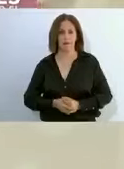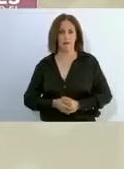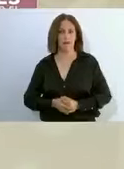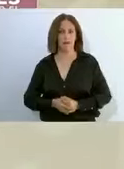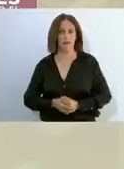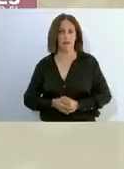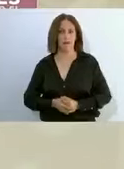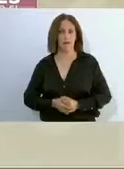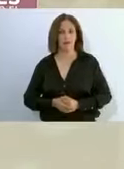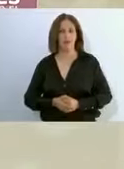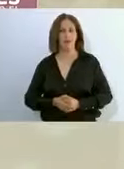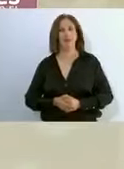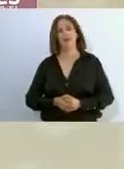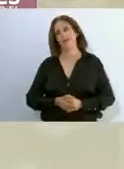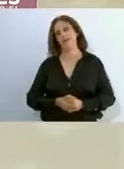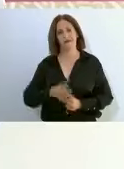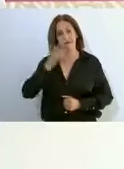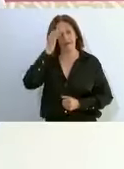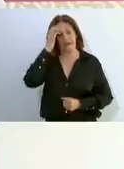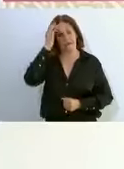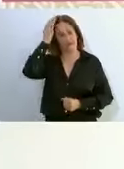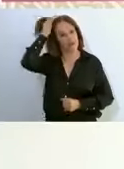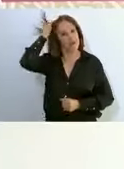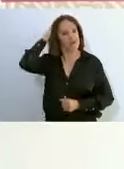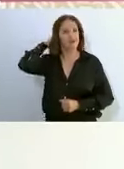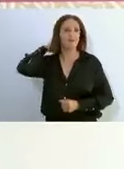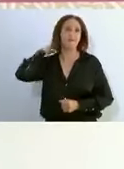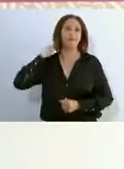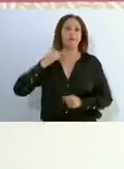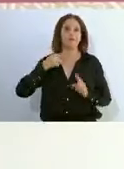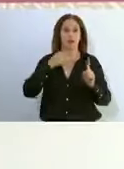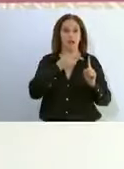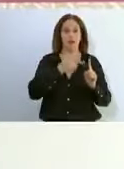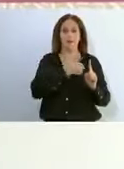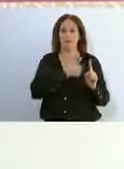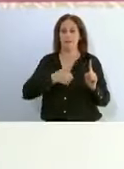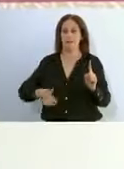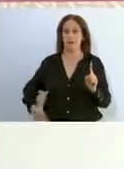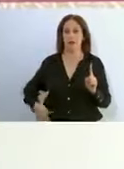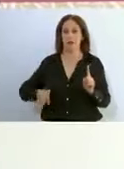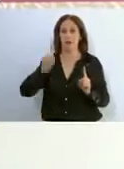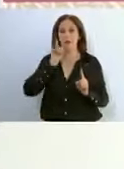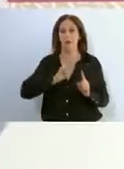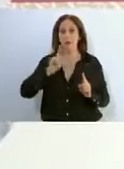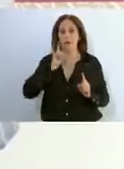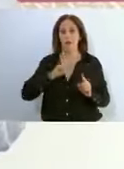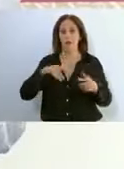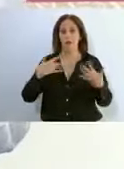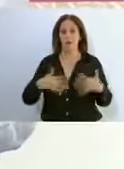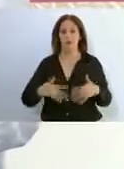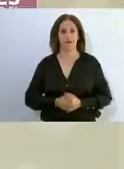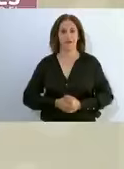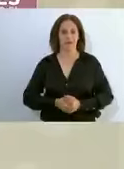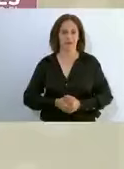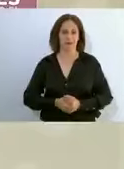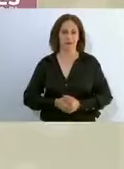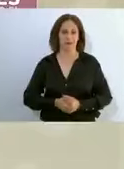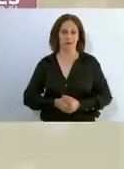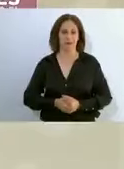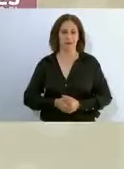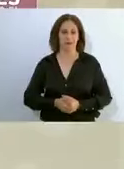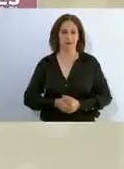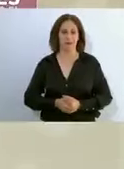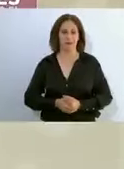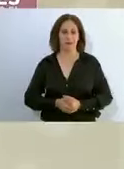ya hay que usar la presidenta y no se puede decir gigante, sino giganta, una